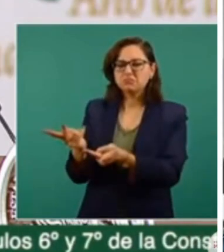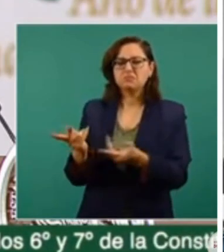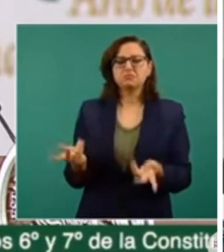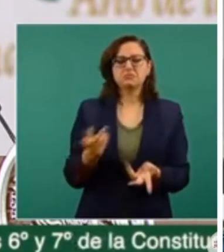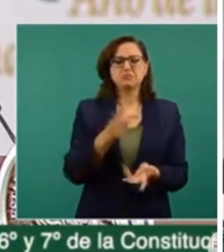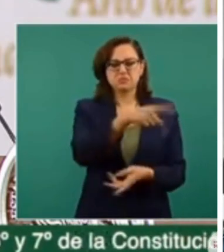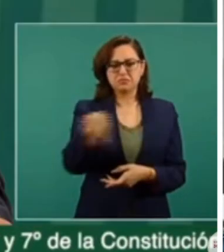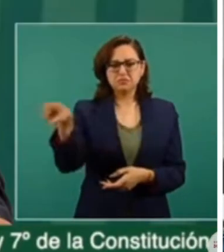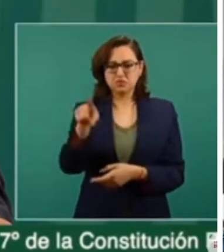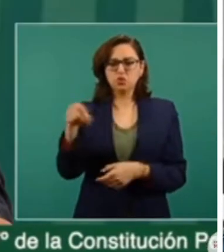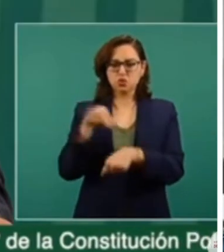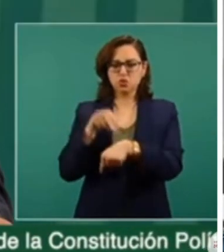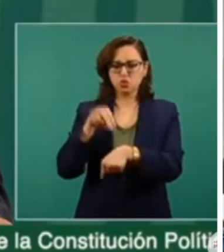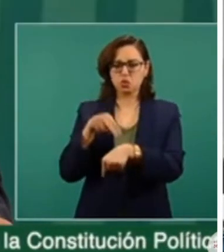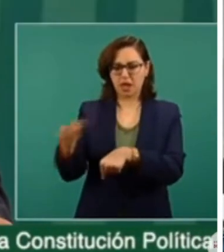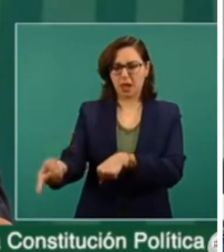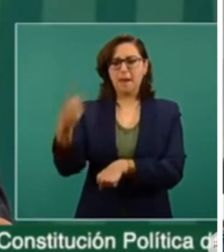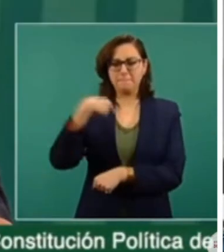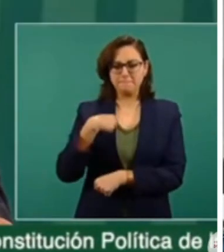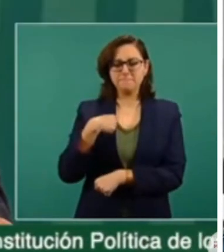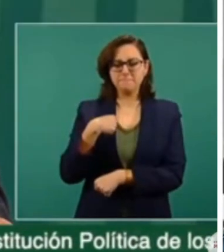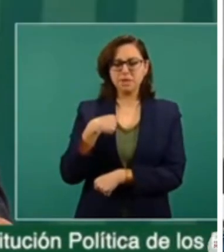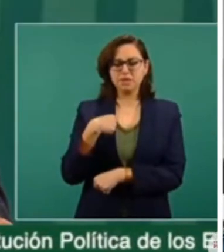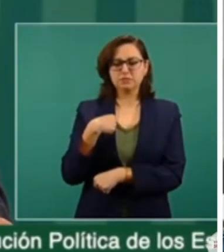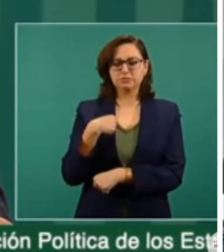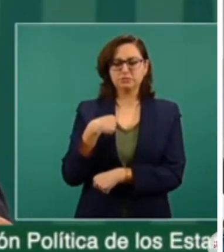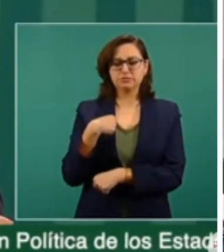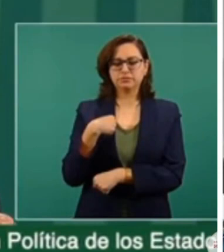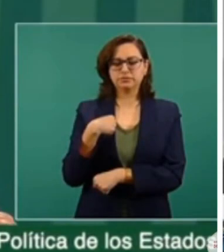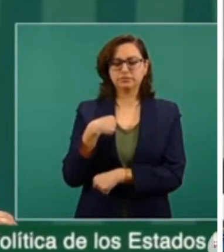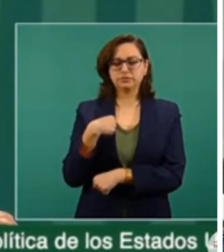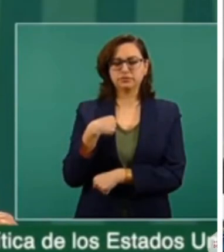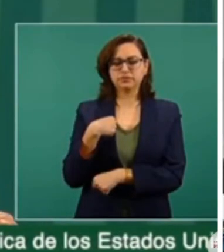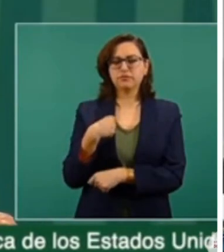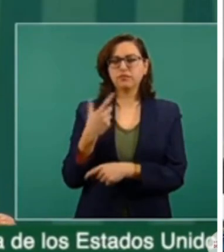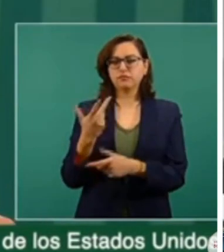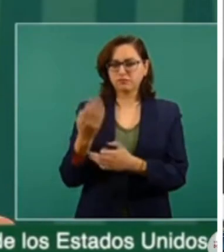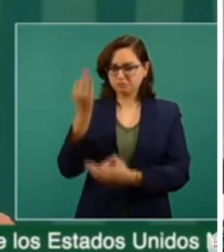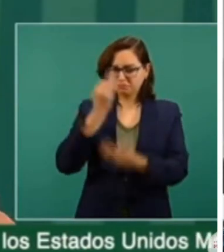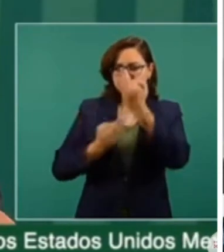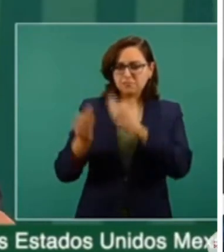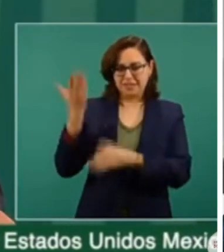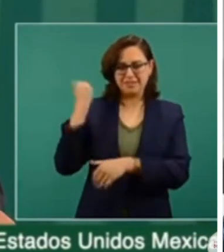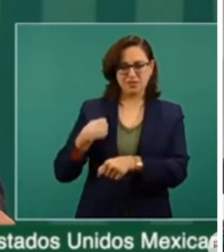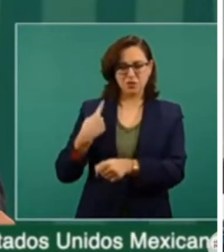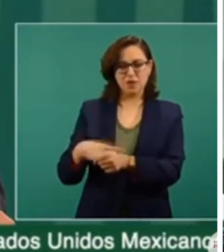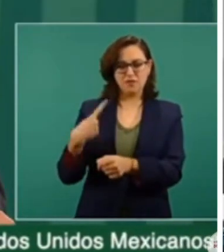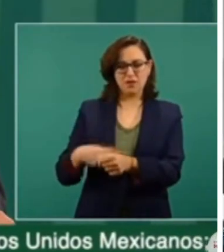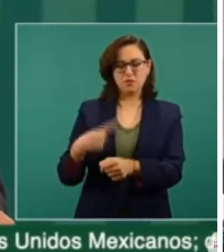atendieron directamente cuando padecí del contagio